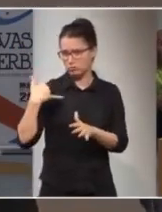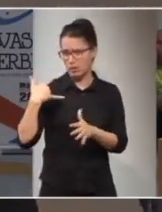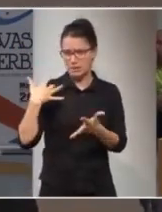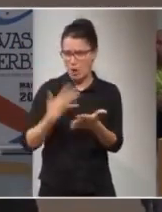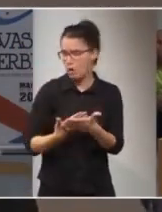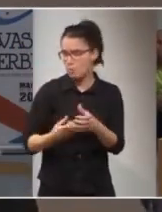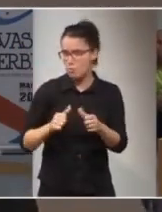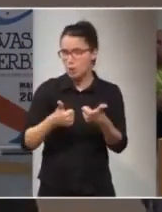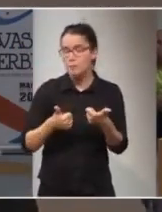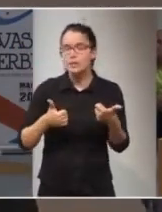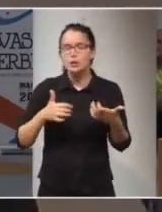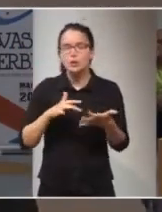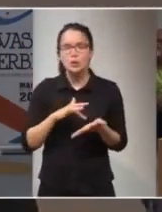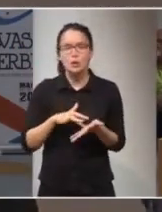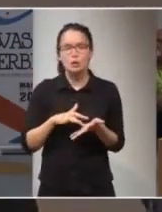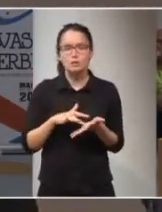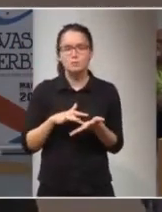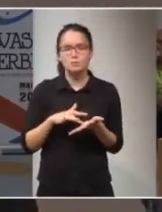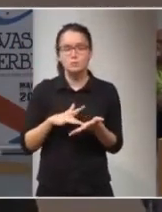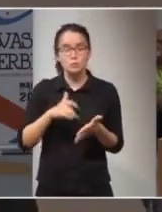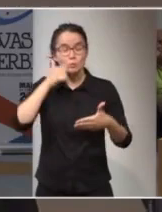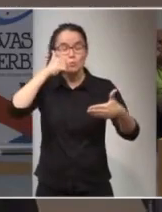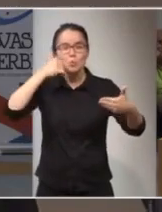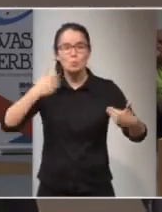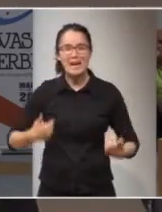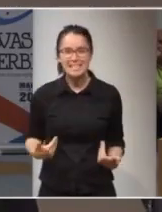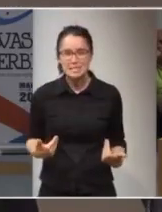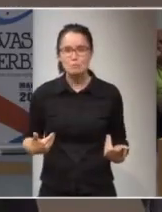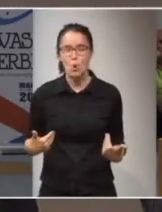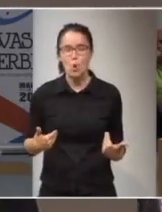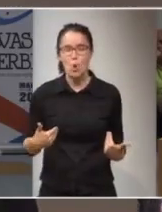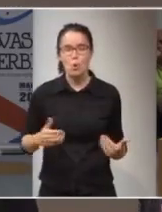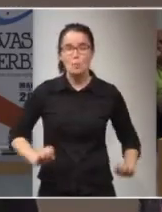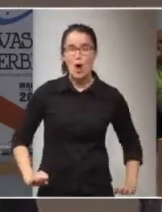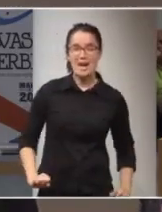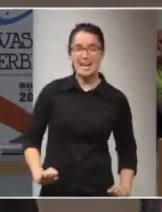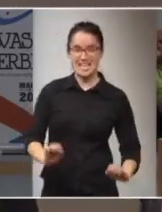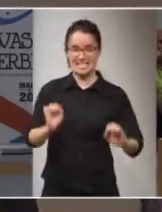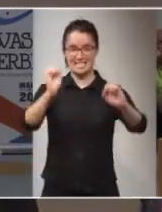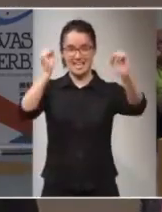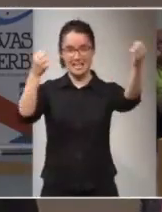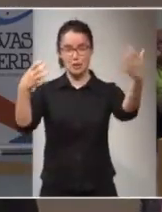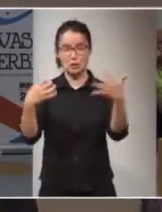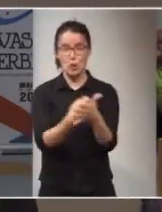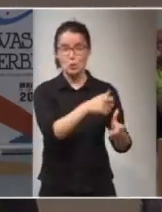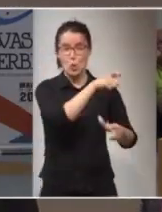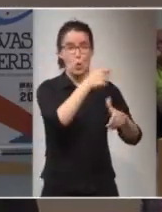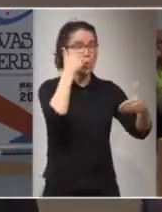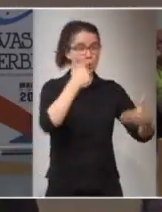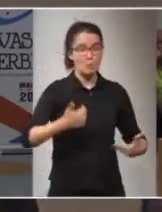es un humanismo que rescata de todos los humanismos